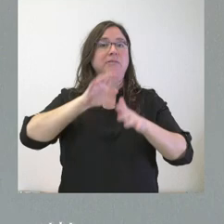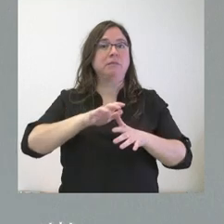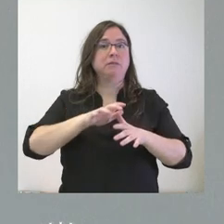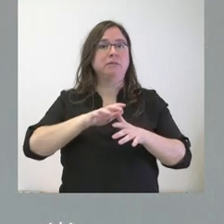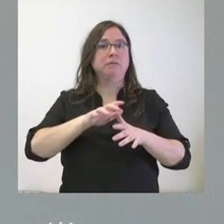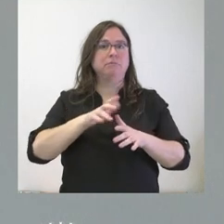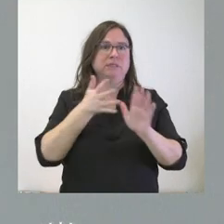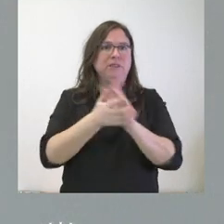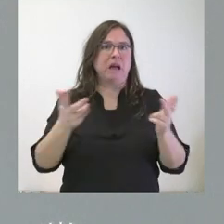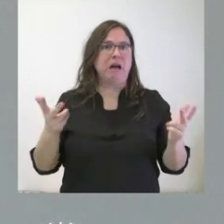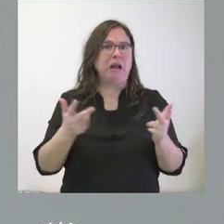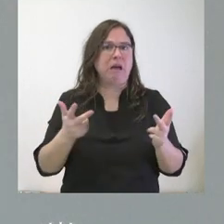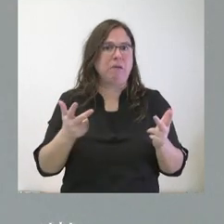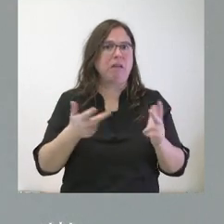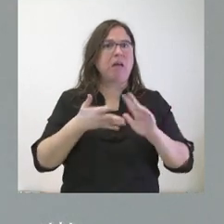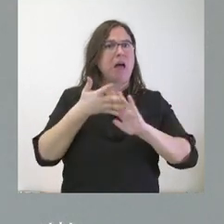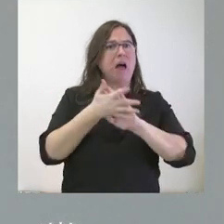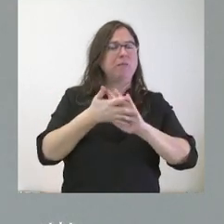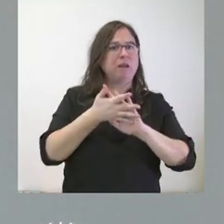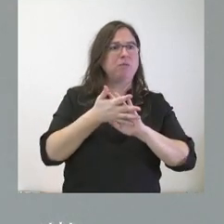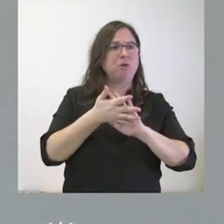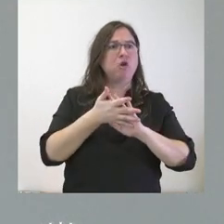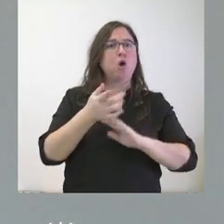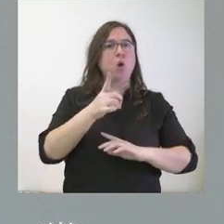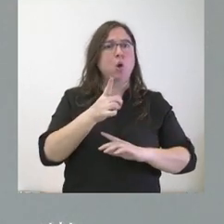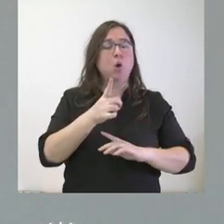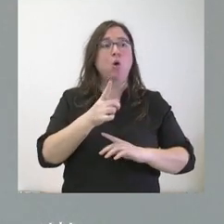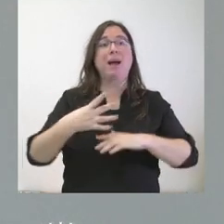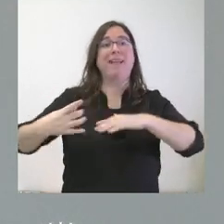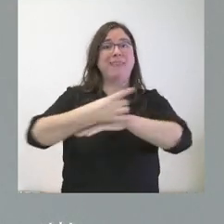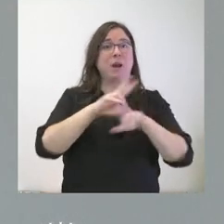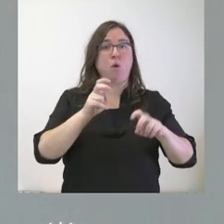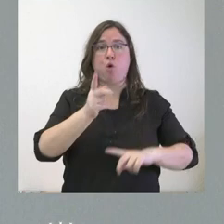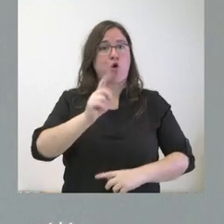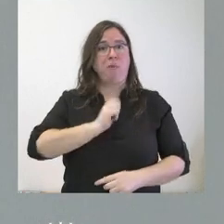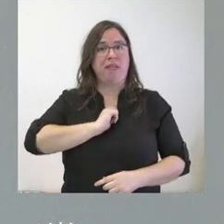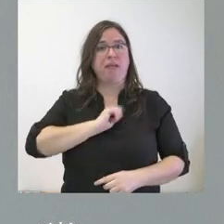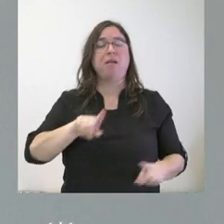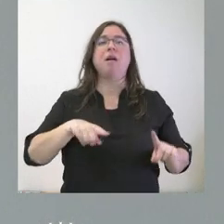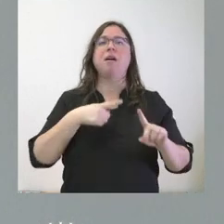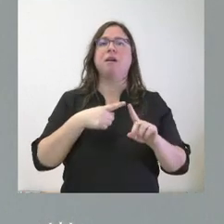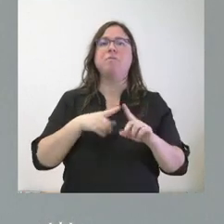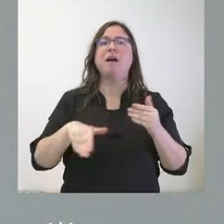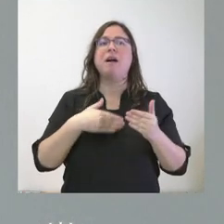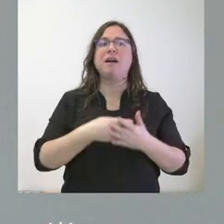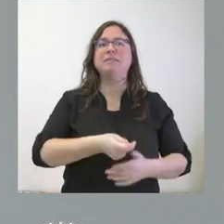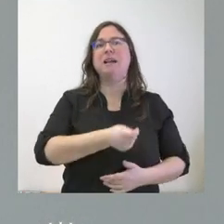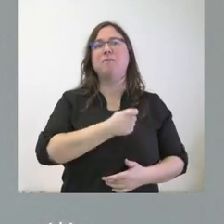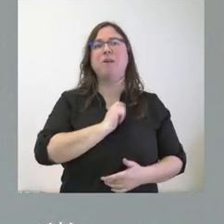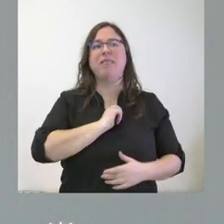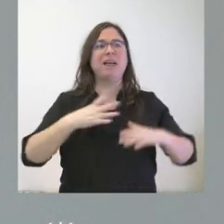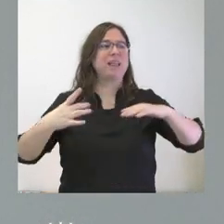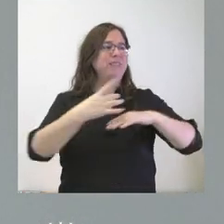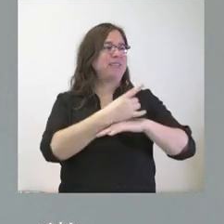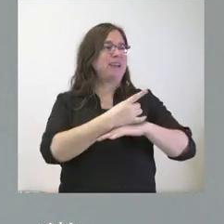grave que se estuviera hablando de que no solamente no se envíen unidades nuevas, sino que incluso se envíen aquí unidades que